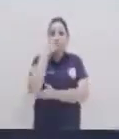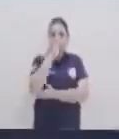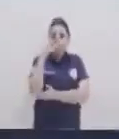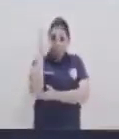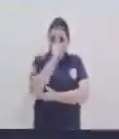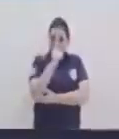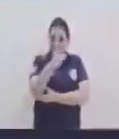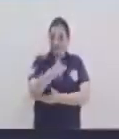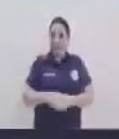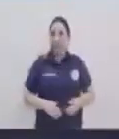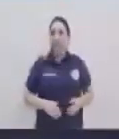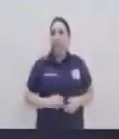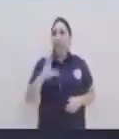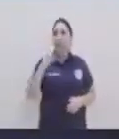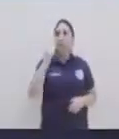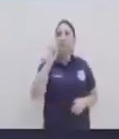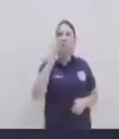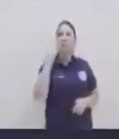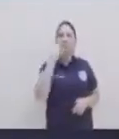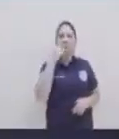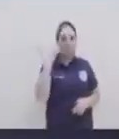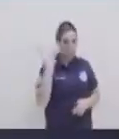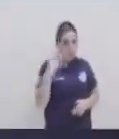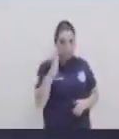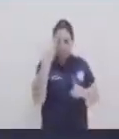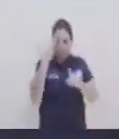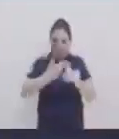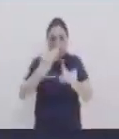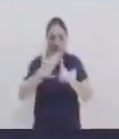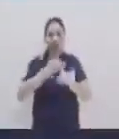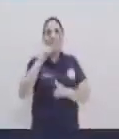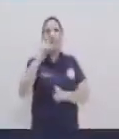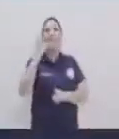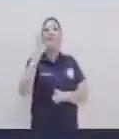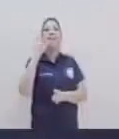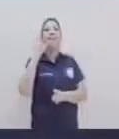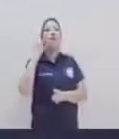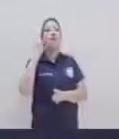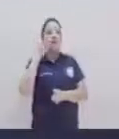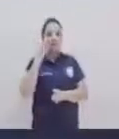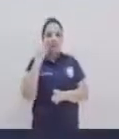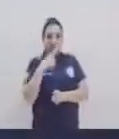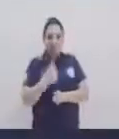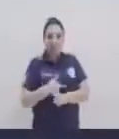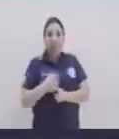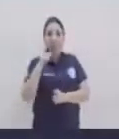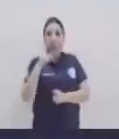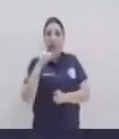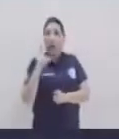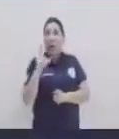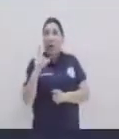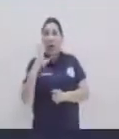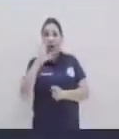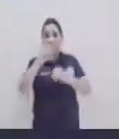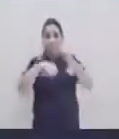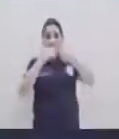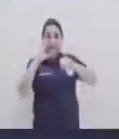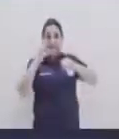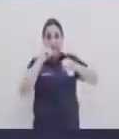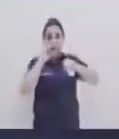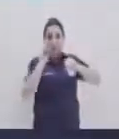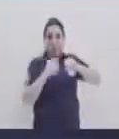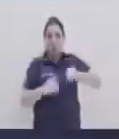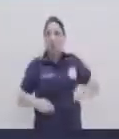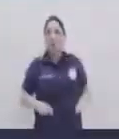que se den cuenta de lo siguiente. Al decir la causa, habíamos dicho que era la deforestación. Y dentro de los efectos, estos entonces ya se van a